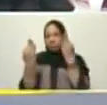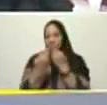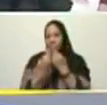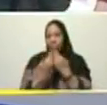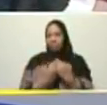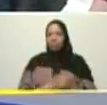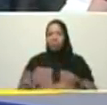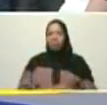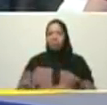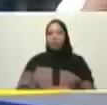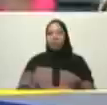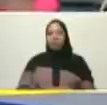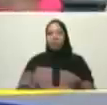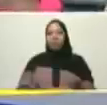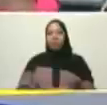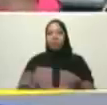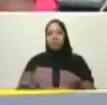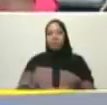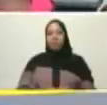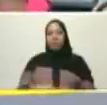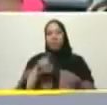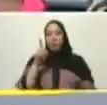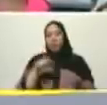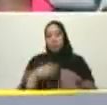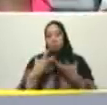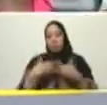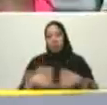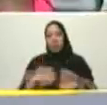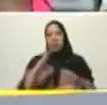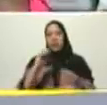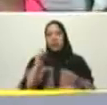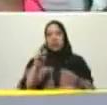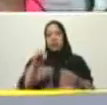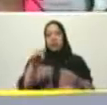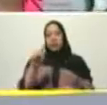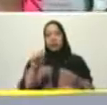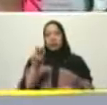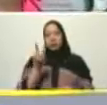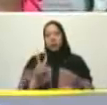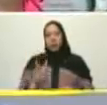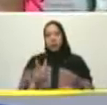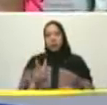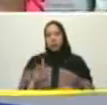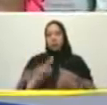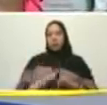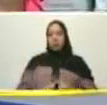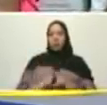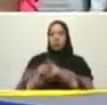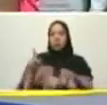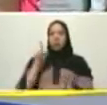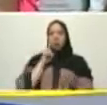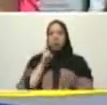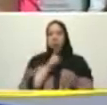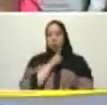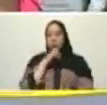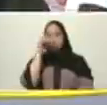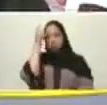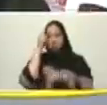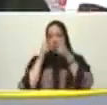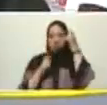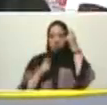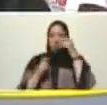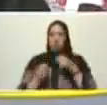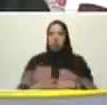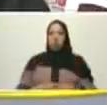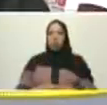aquí también de de cante B de la clase obrera esta llave entregarse al nombre del comandante Chávez de nuestro